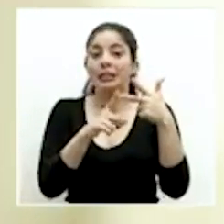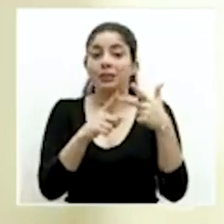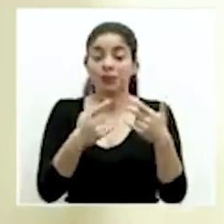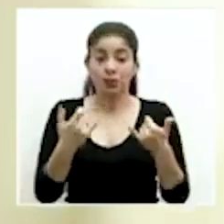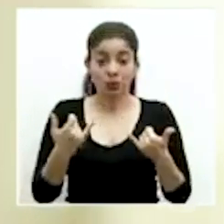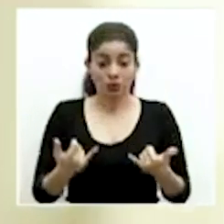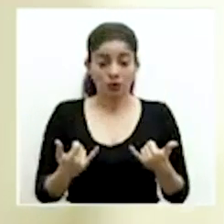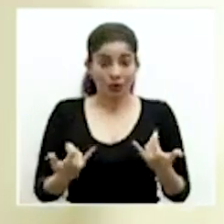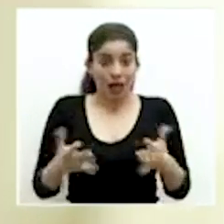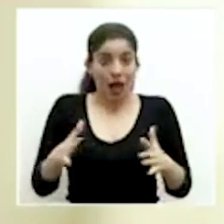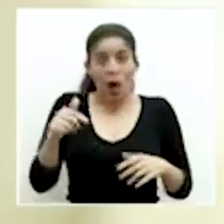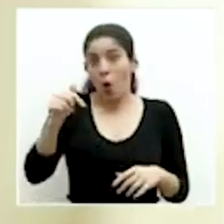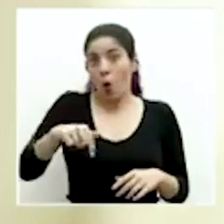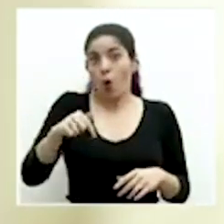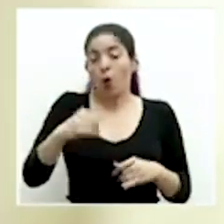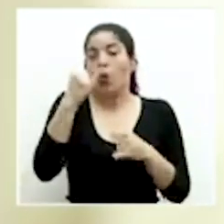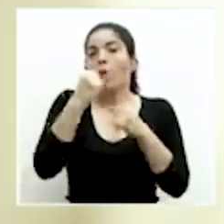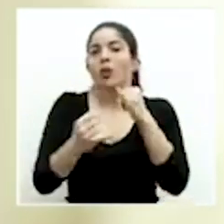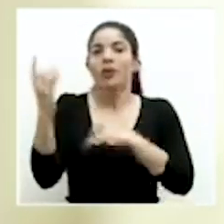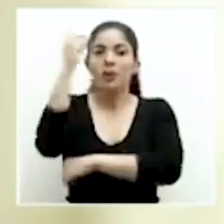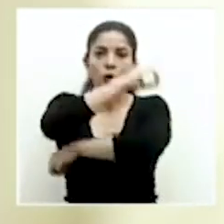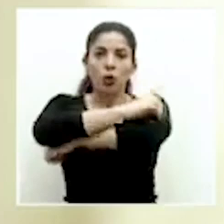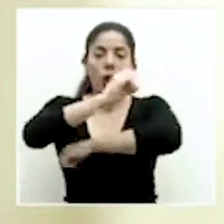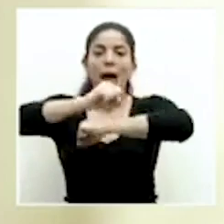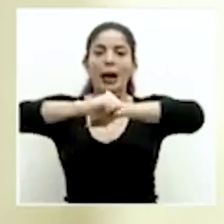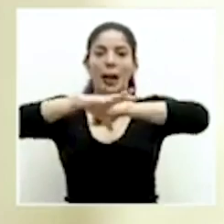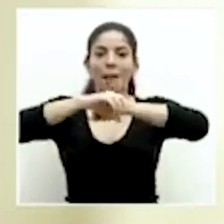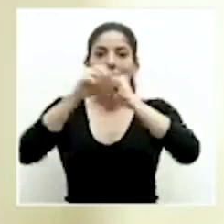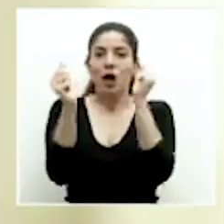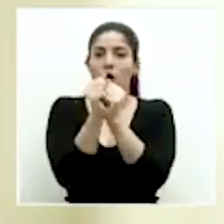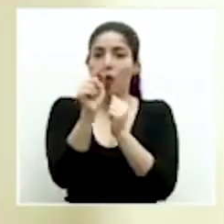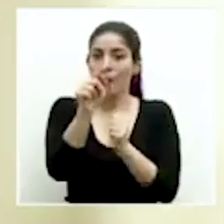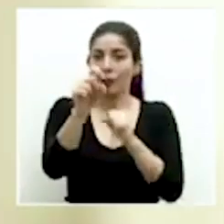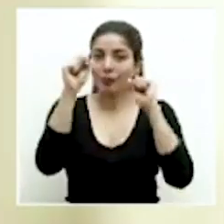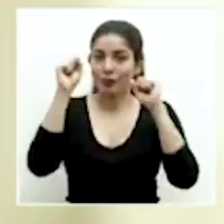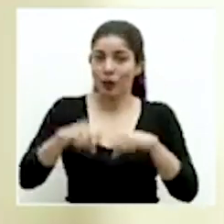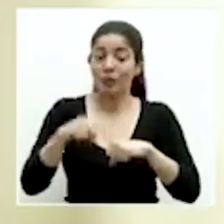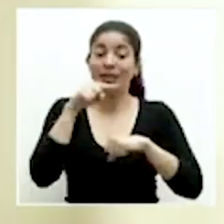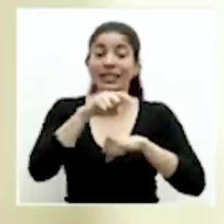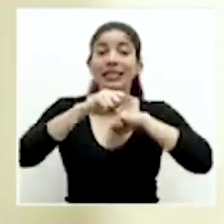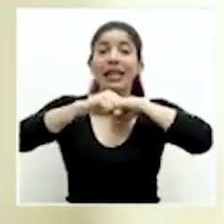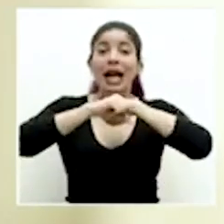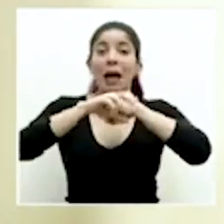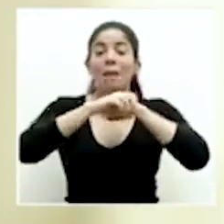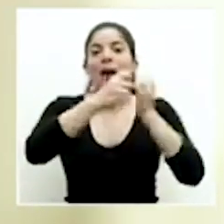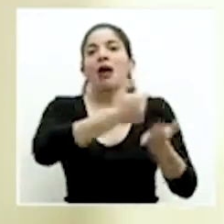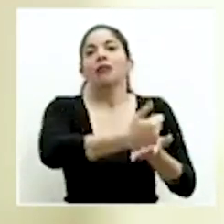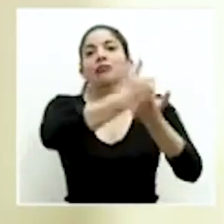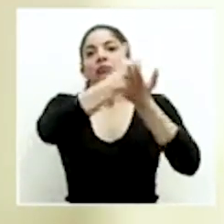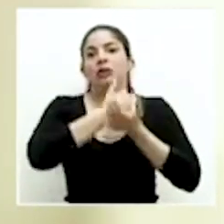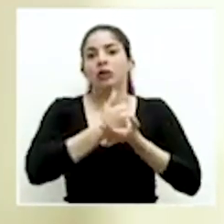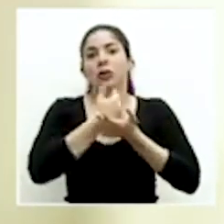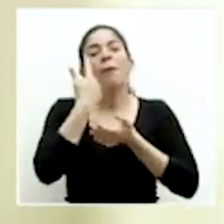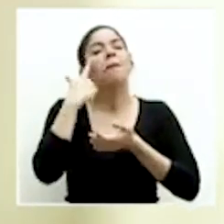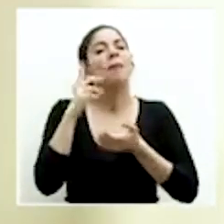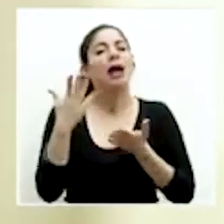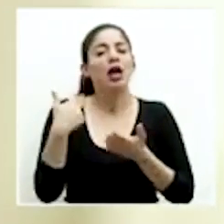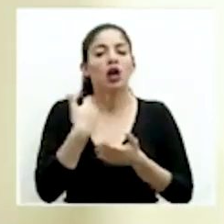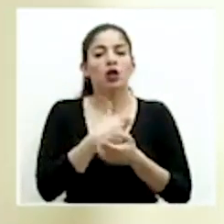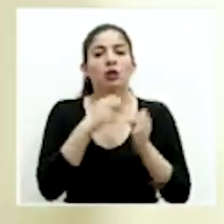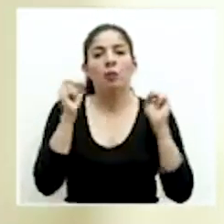ya hoy, en el último día de la campaña Con Vos Podemos, una campaña que nos ha permitido que podamos